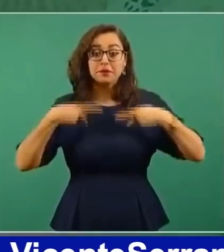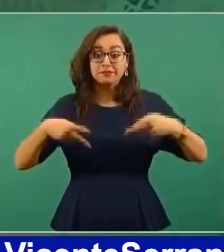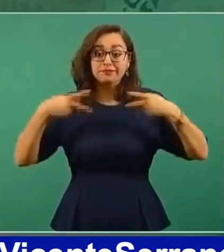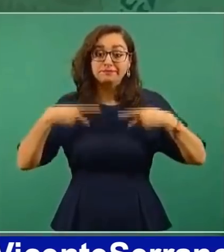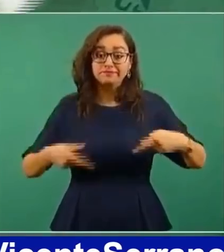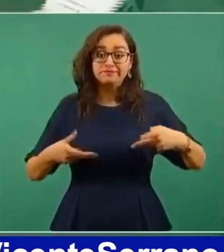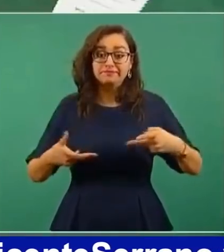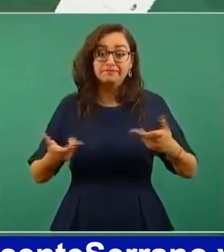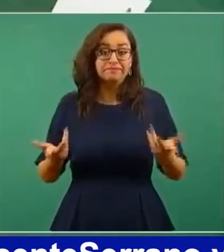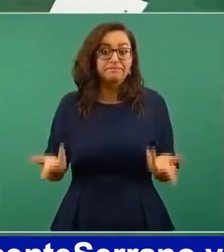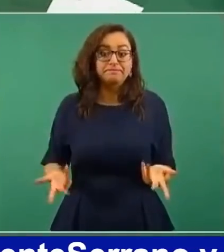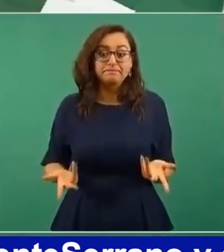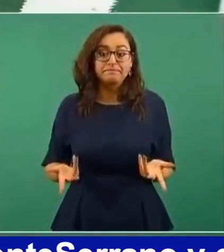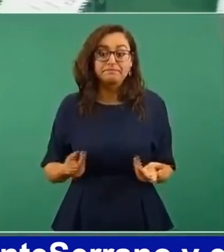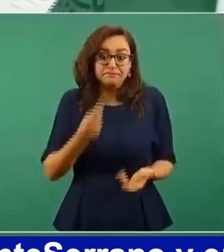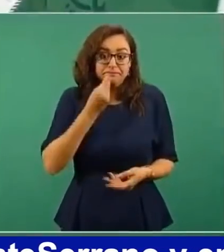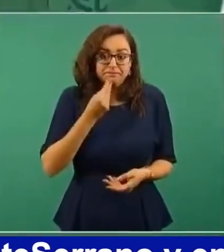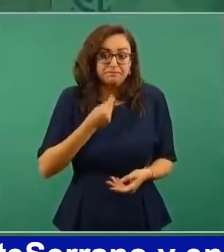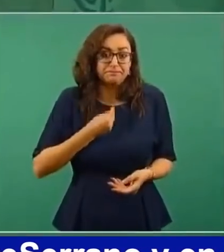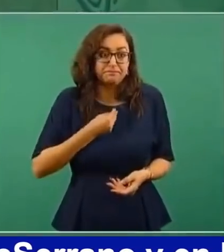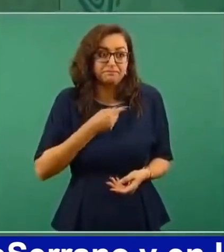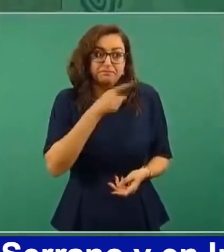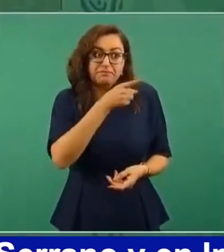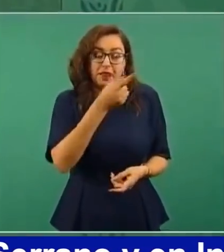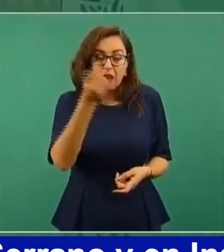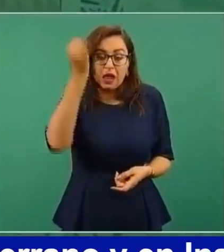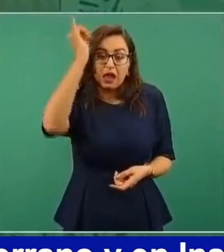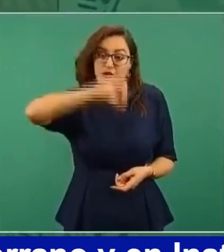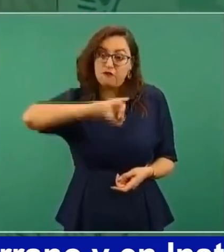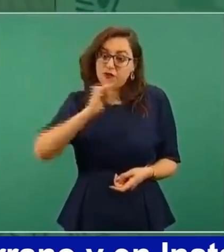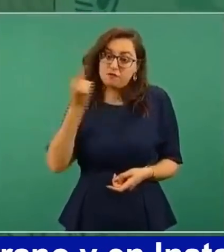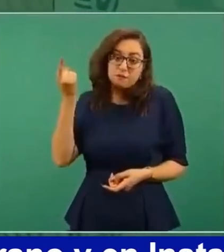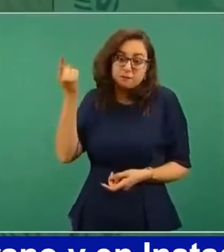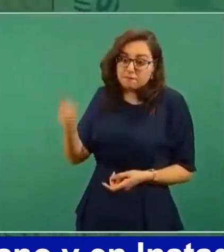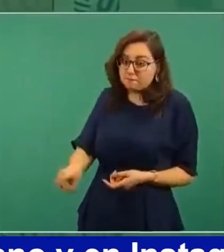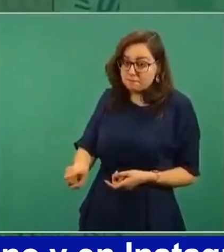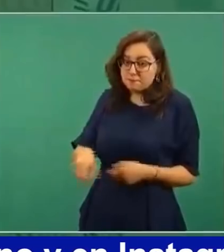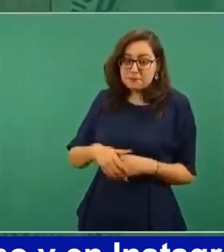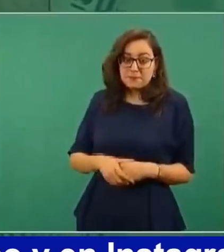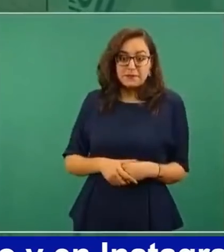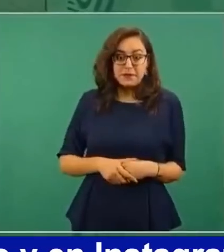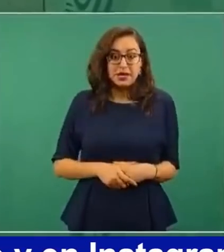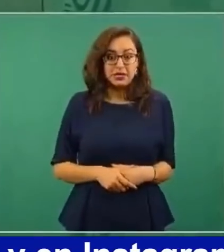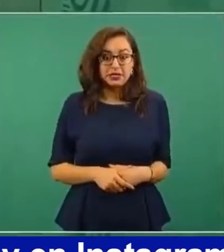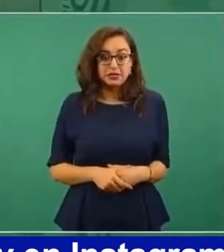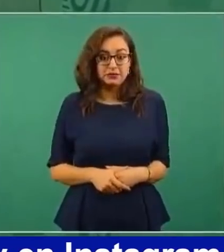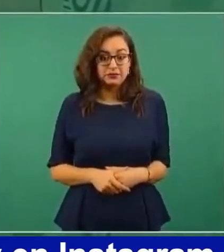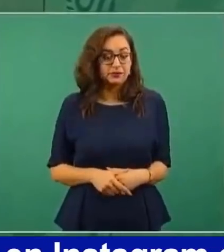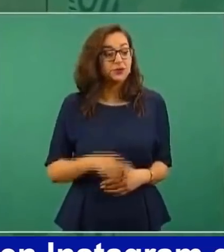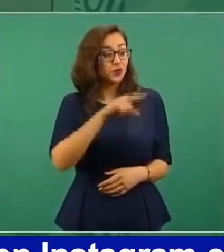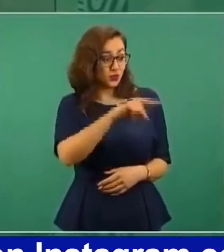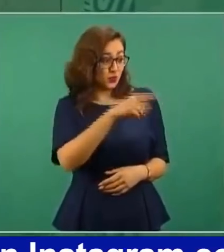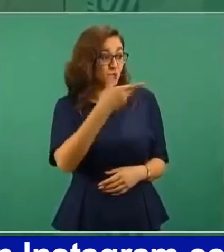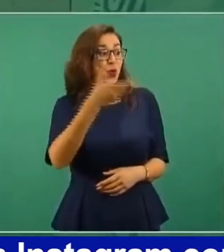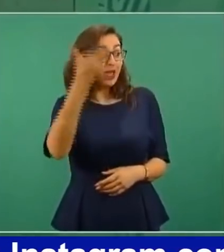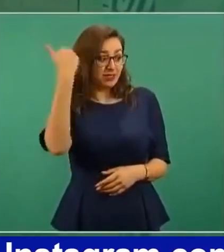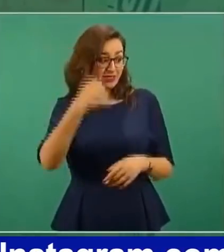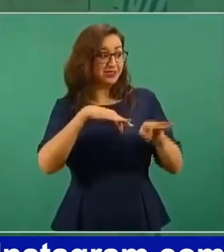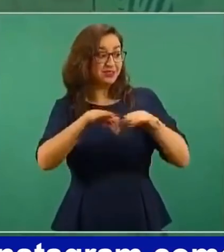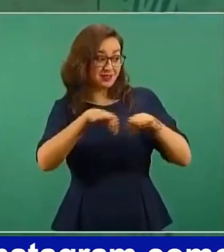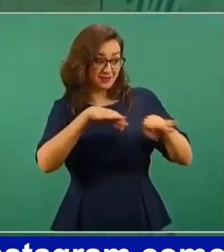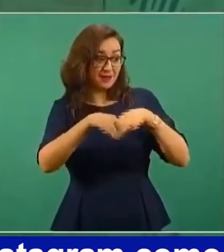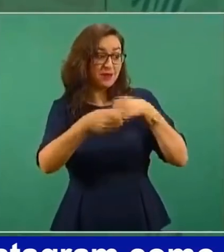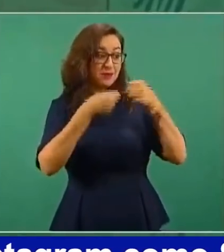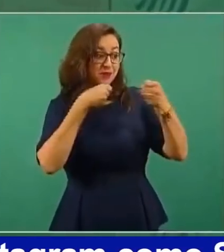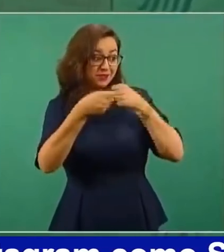pues lo que hacen es cumplir. Tú fuiste periodista, ¿no? Sí, Lo sabes.